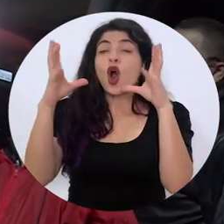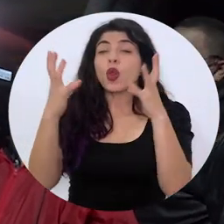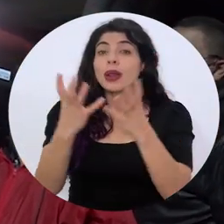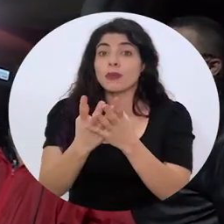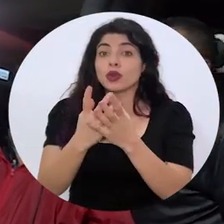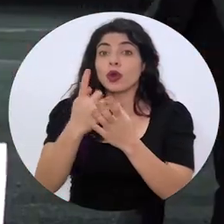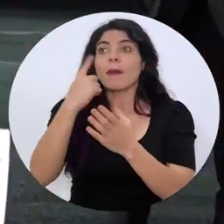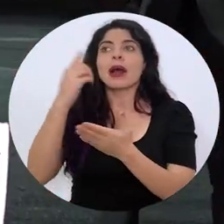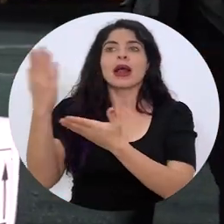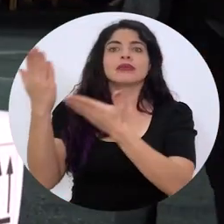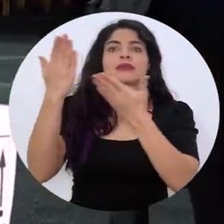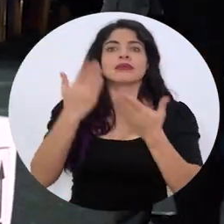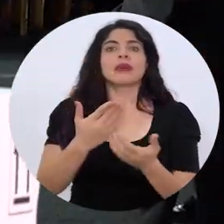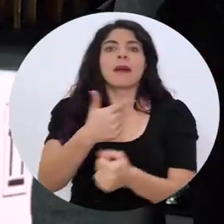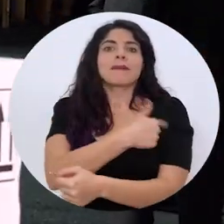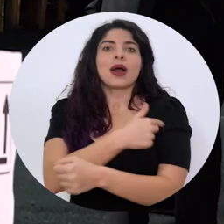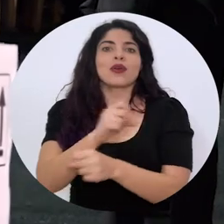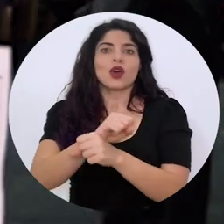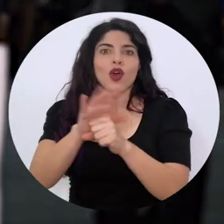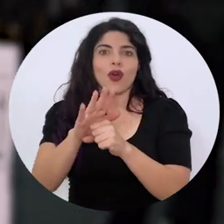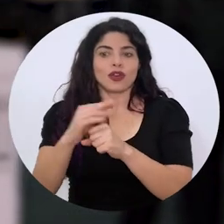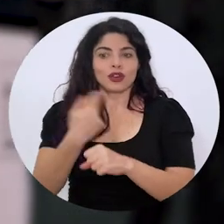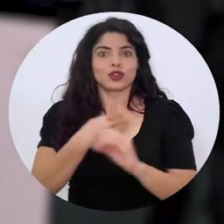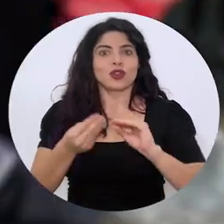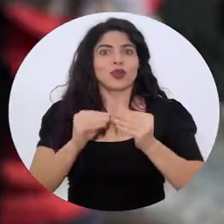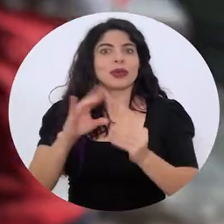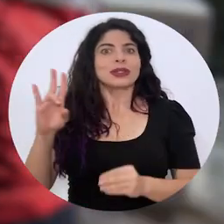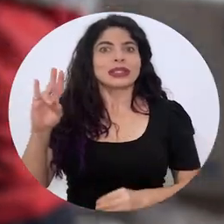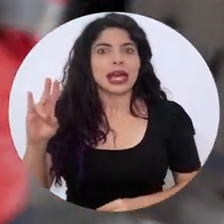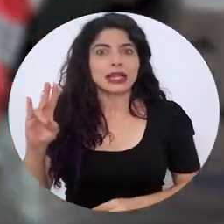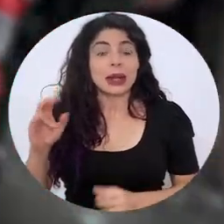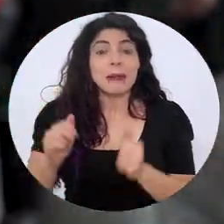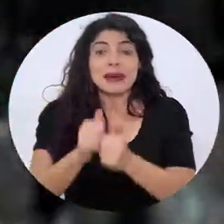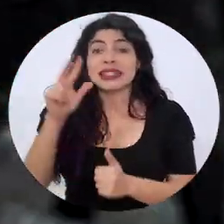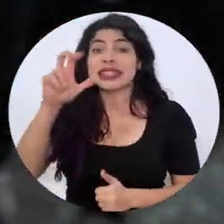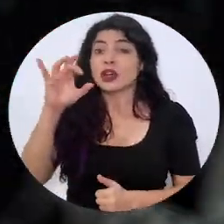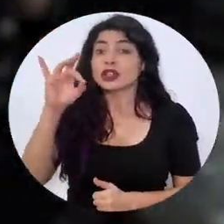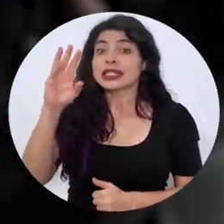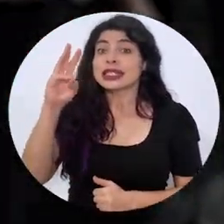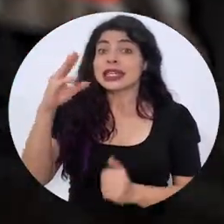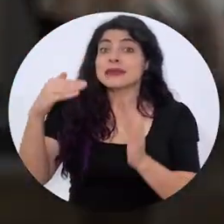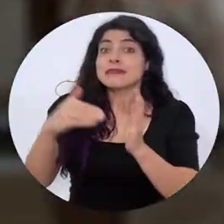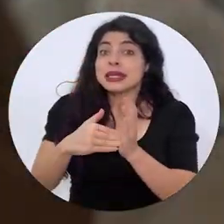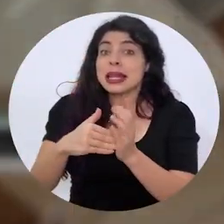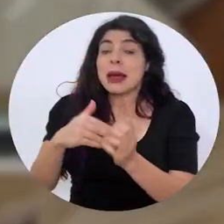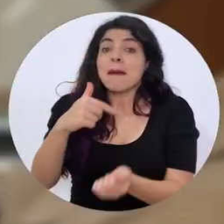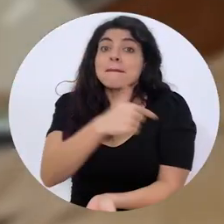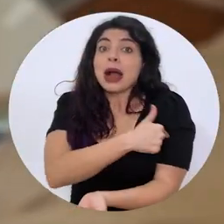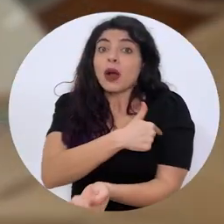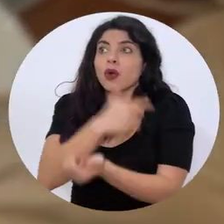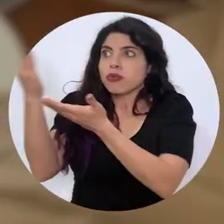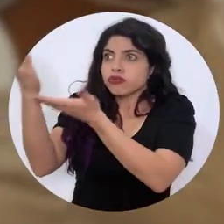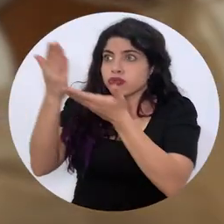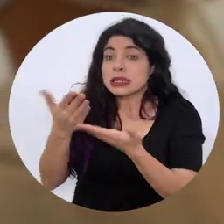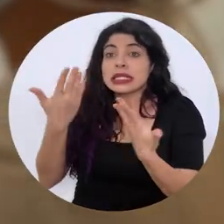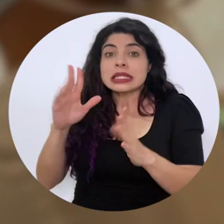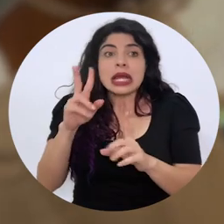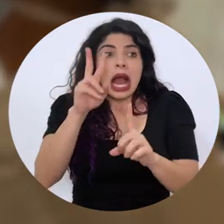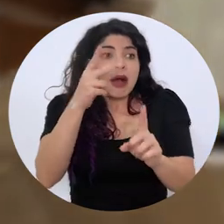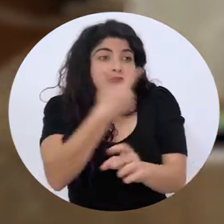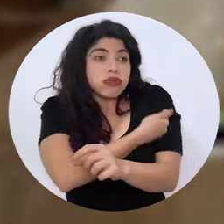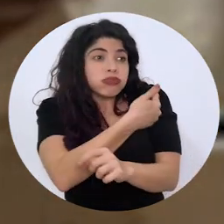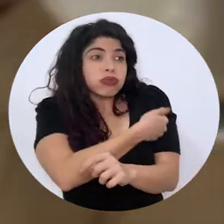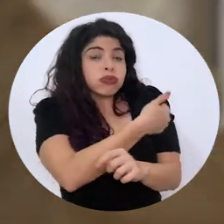con la vacuna contra el COVID-19. Hemos recibido más de 386.000 dosis y aplicado más de 200.000